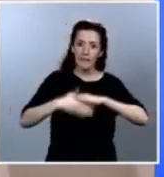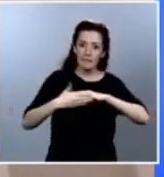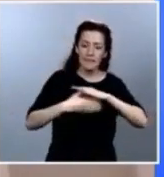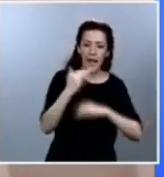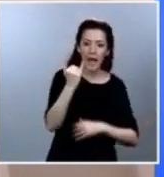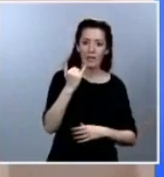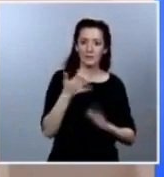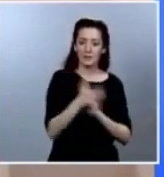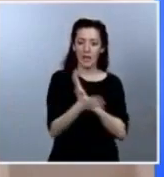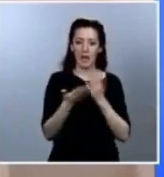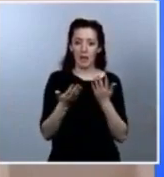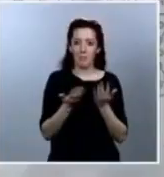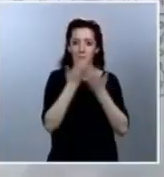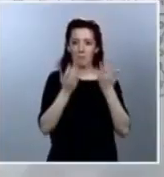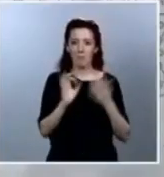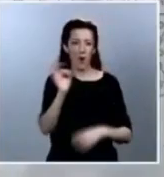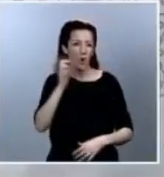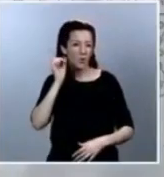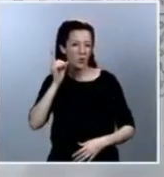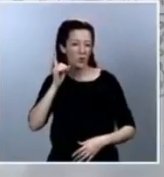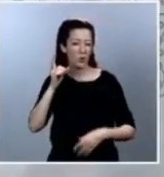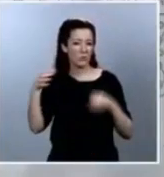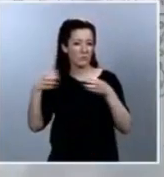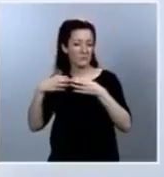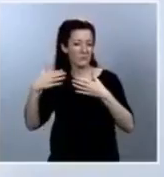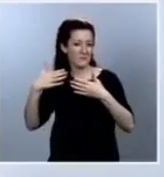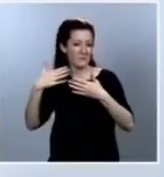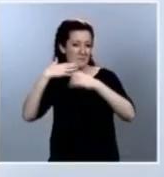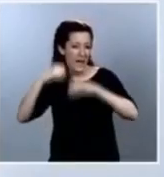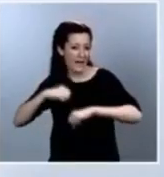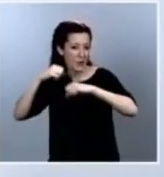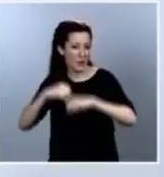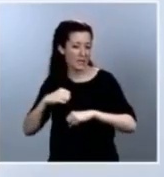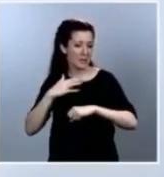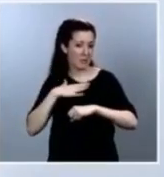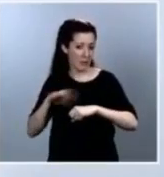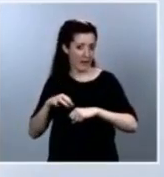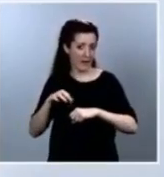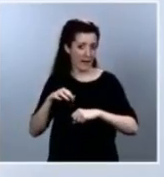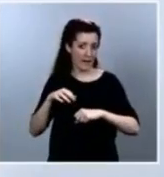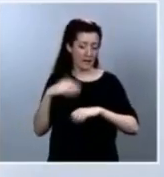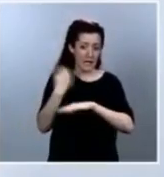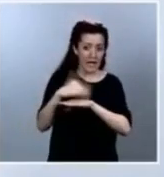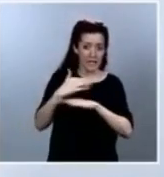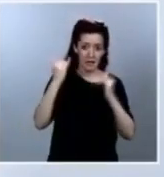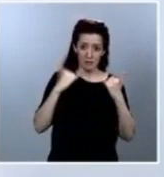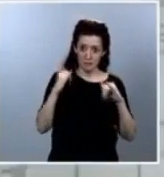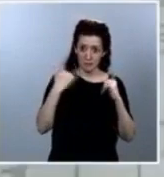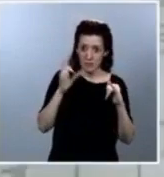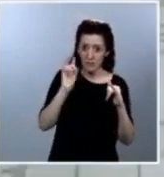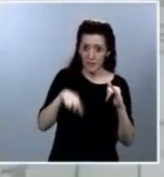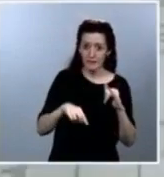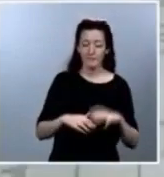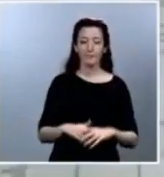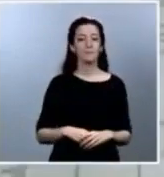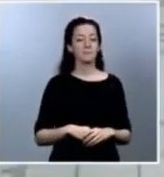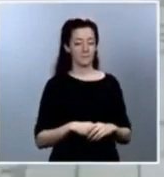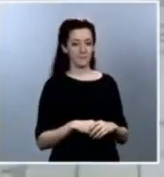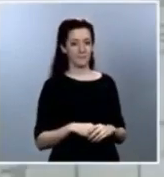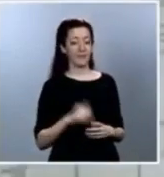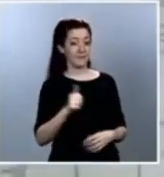que es la que mayor riesgo de contagio tiene. Gracias. Muchas gracias, Ana, por tus preguntas. En relación con la última de las cuestiones a partir del 2 de mayo